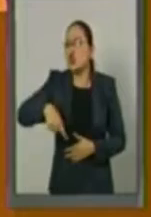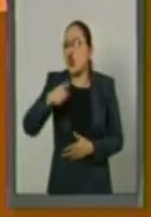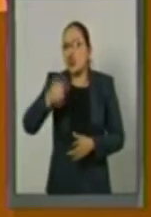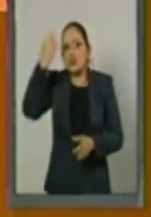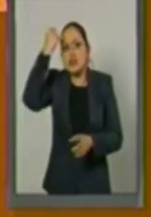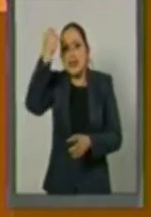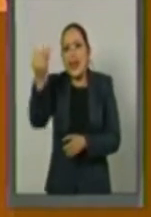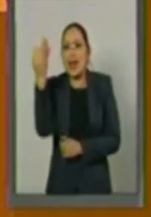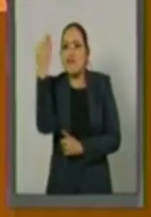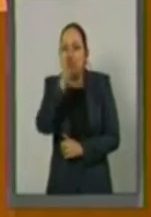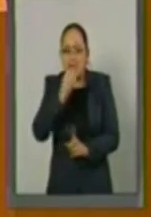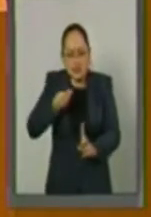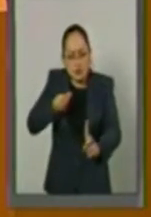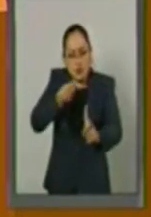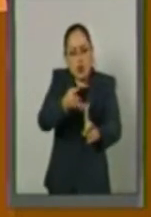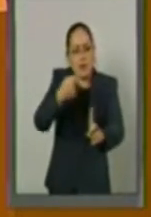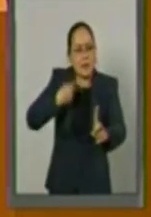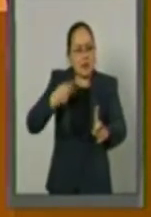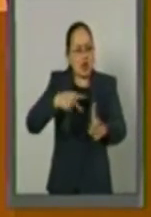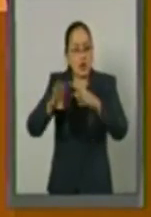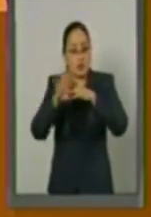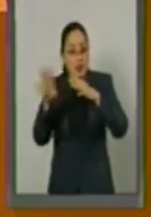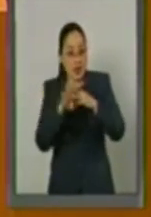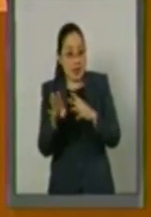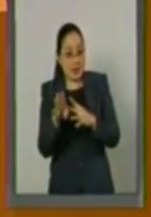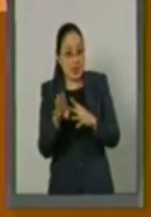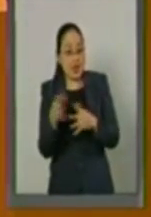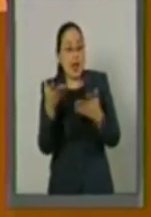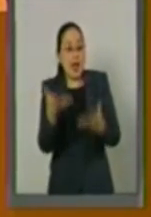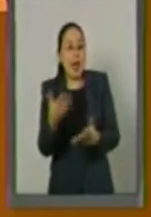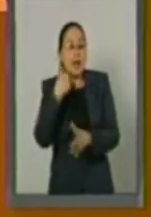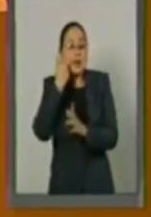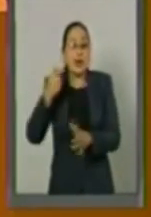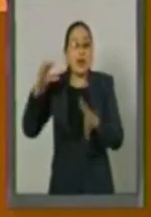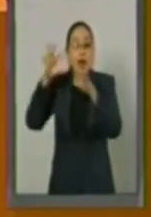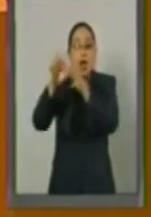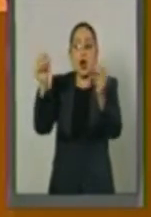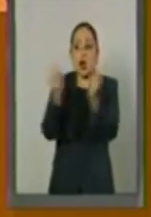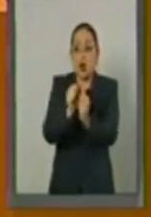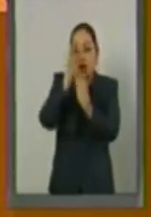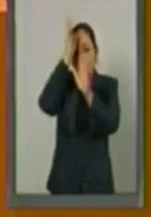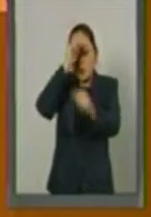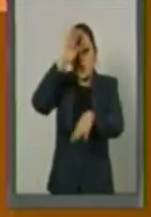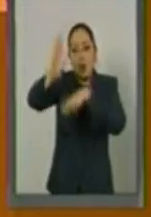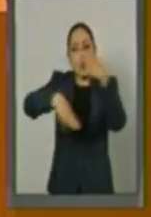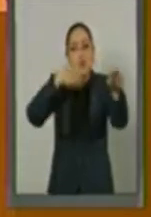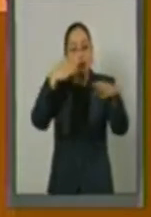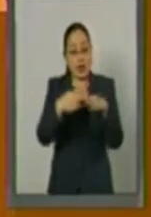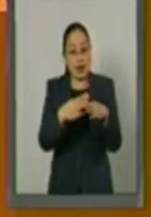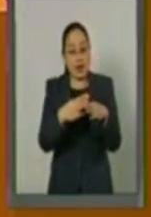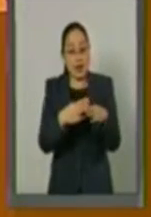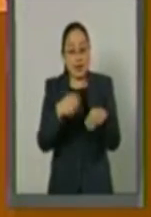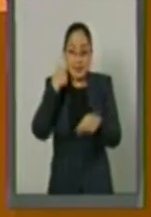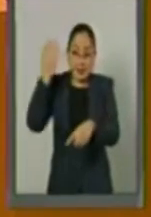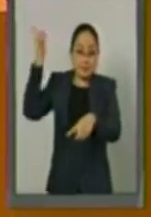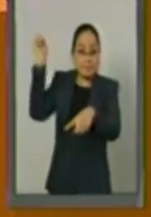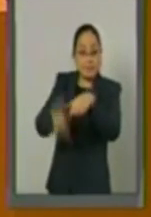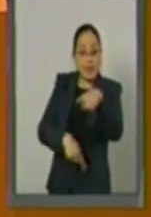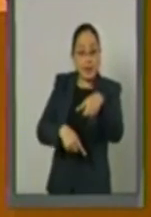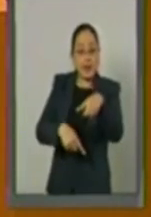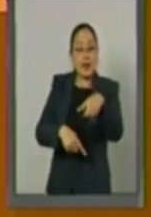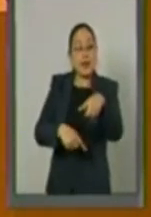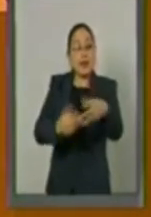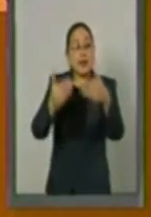tienen los migrantes se busca, a través del Pacto Mundial, eliminarlo y